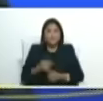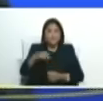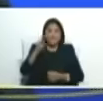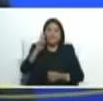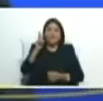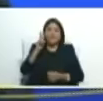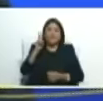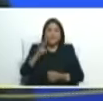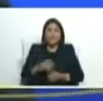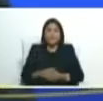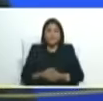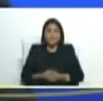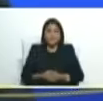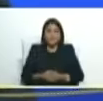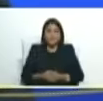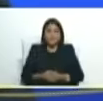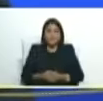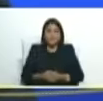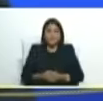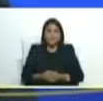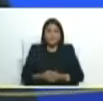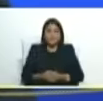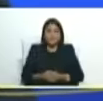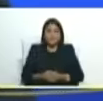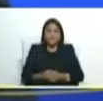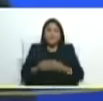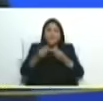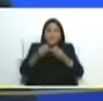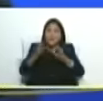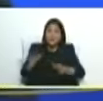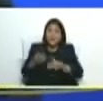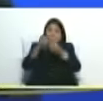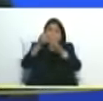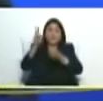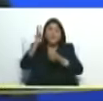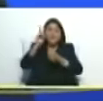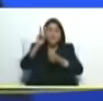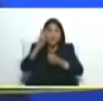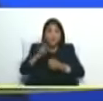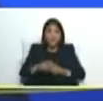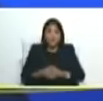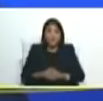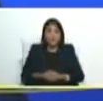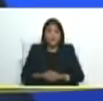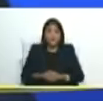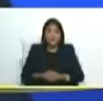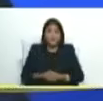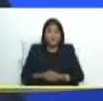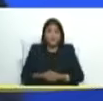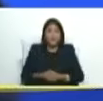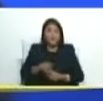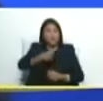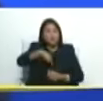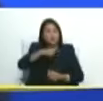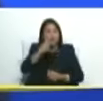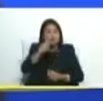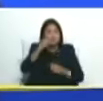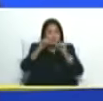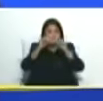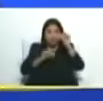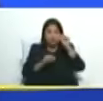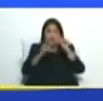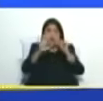por su recuperación hemos revisado los cinco